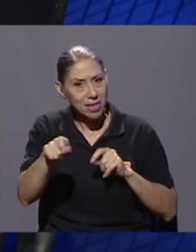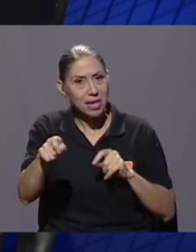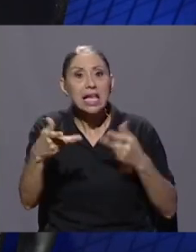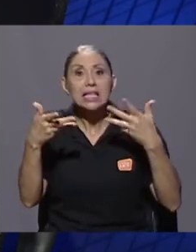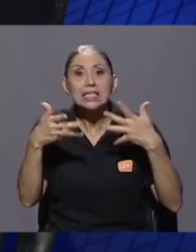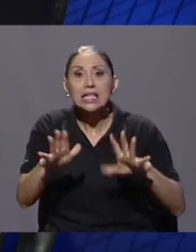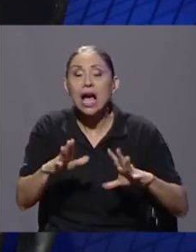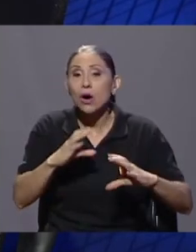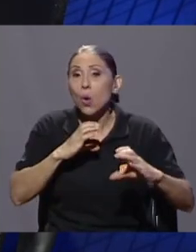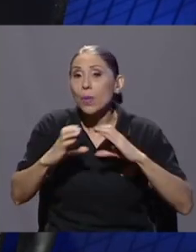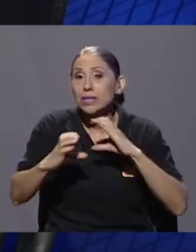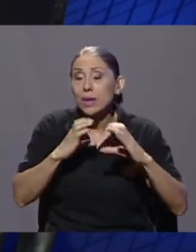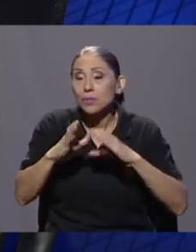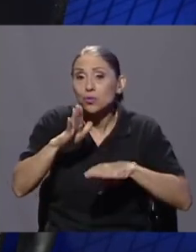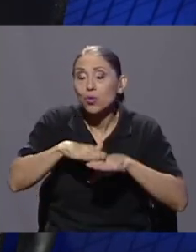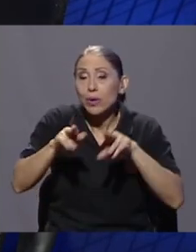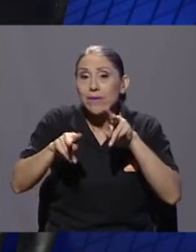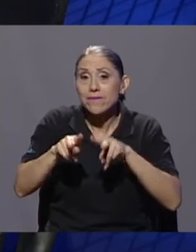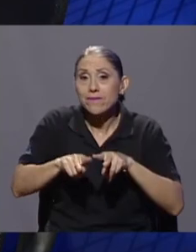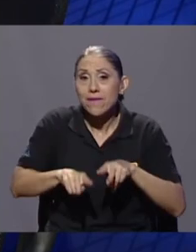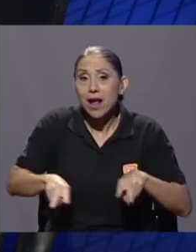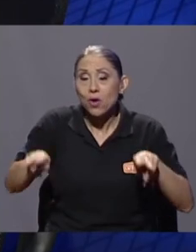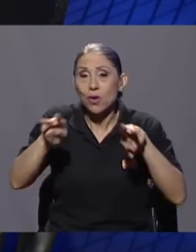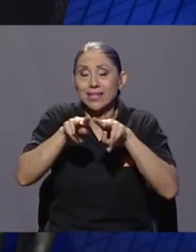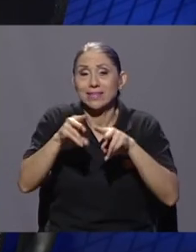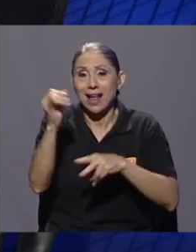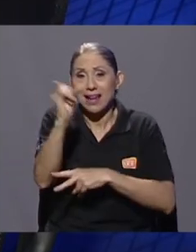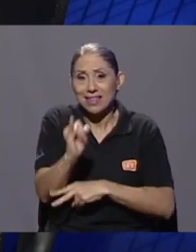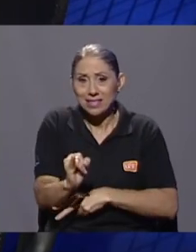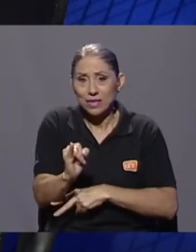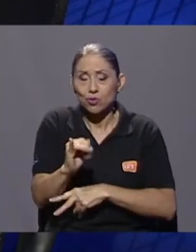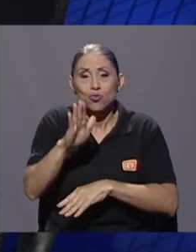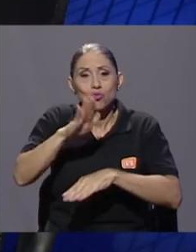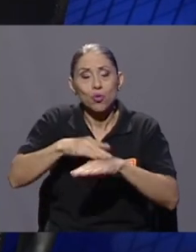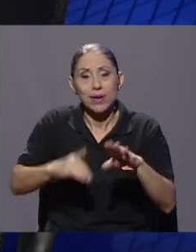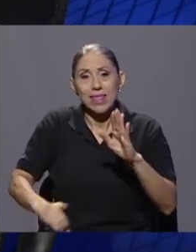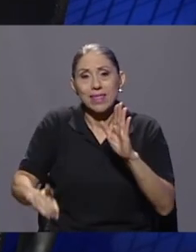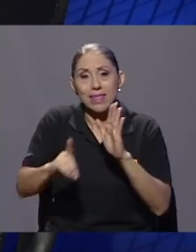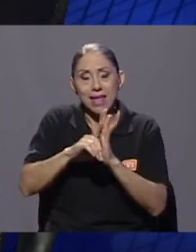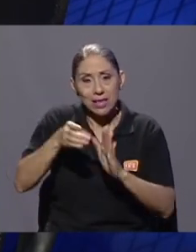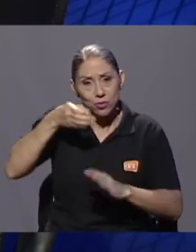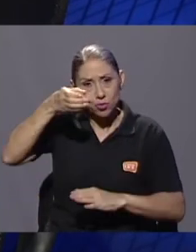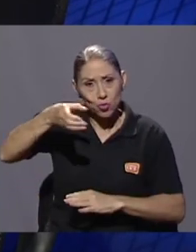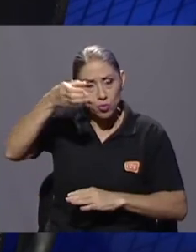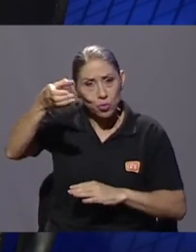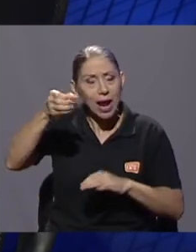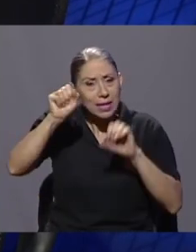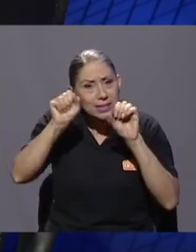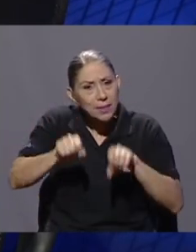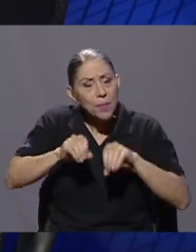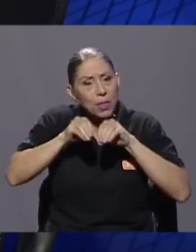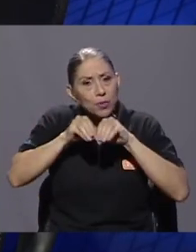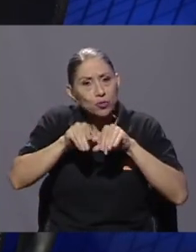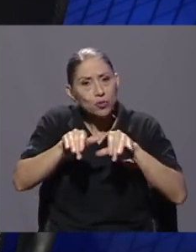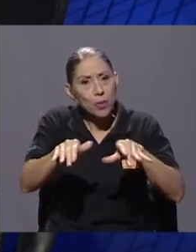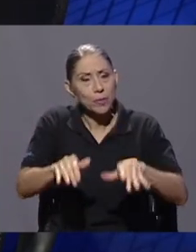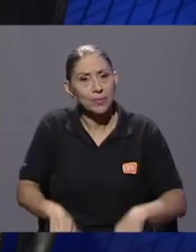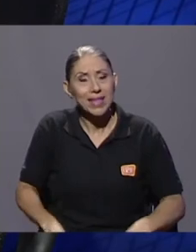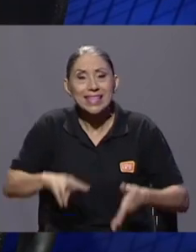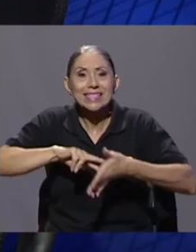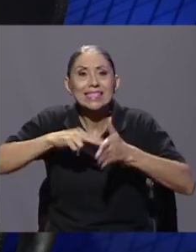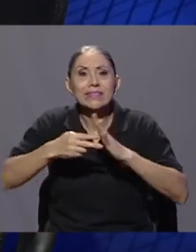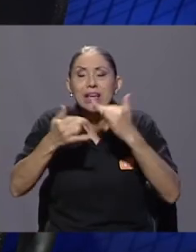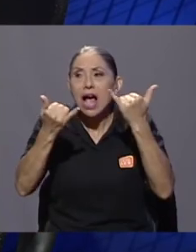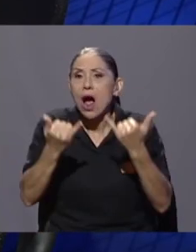compartimos, de derechos culturales que podemos reproducir. Es un diálogo